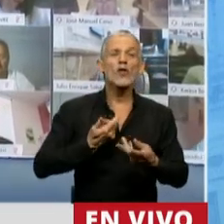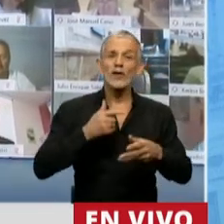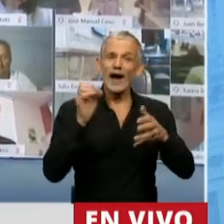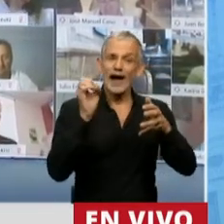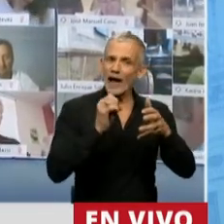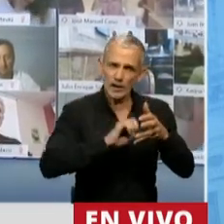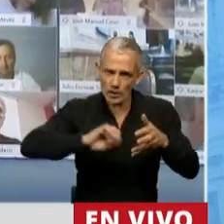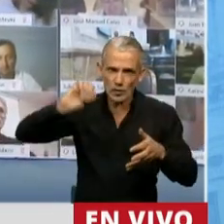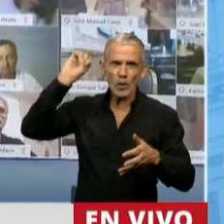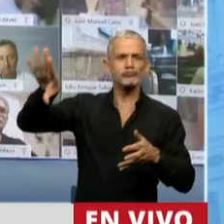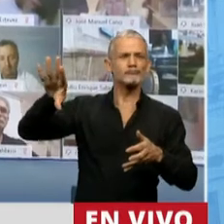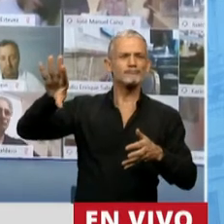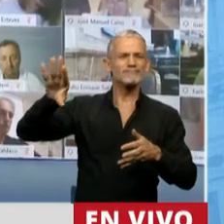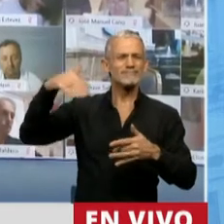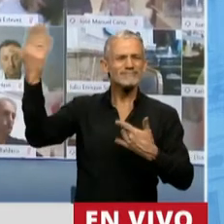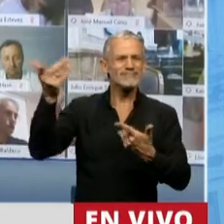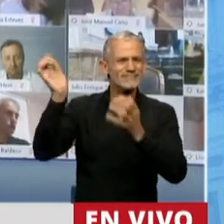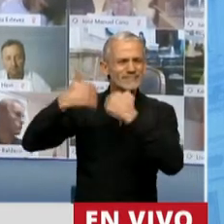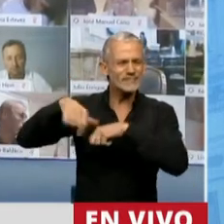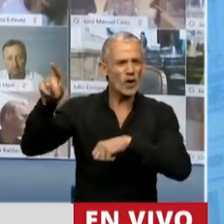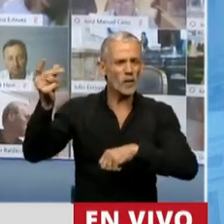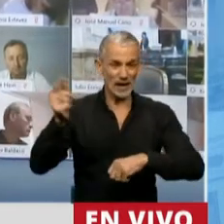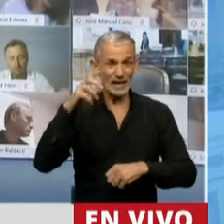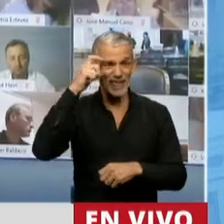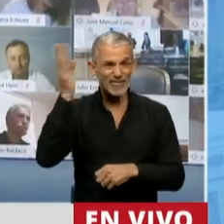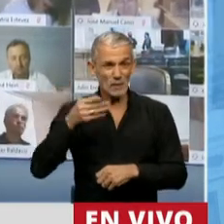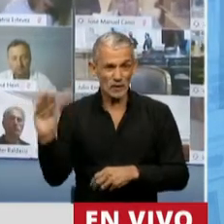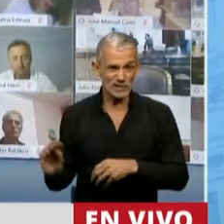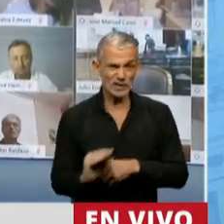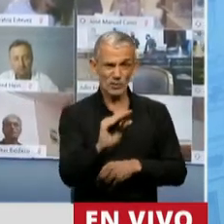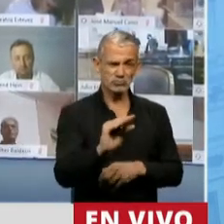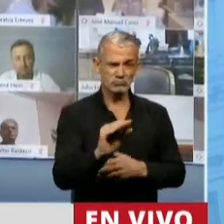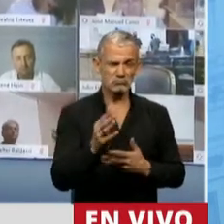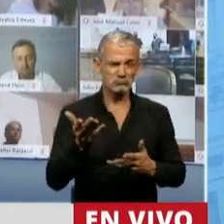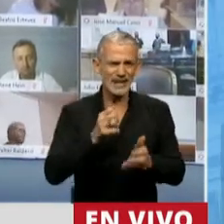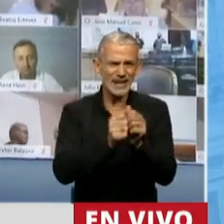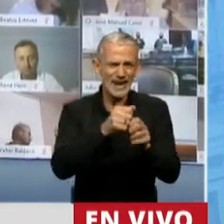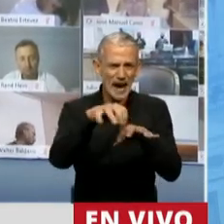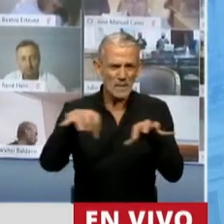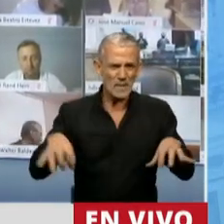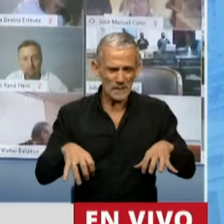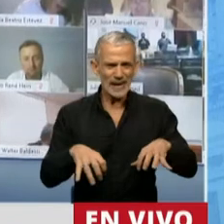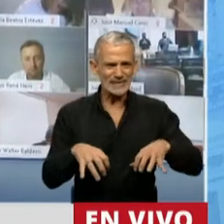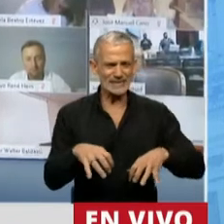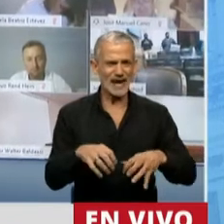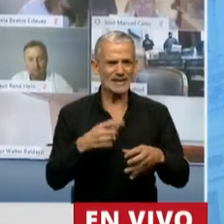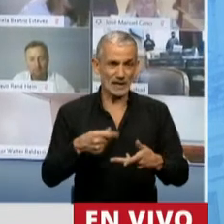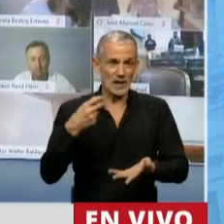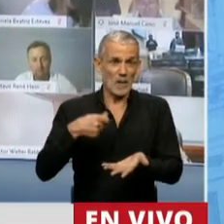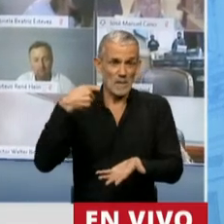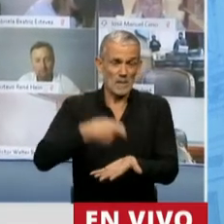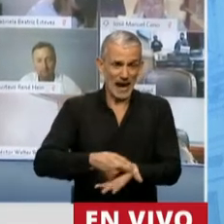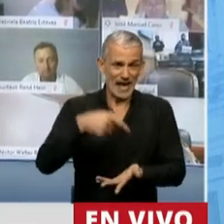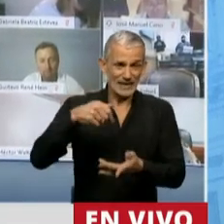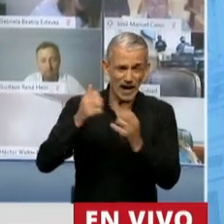a estas guaridas fiscales. Y que solo el 10% de las compañías que ponen su plata